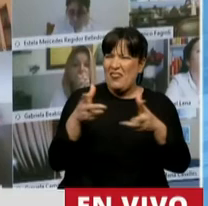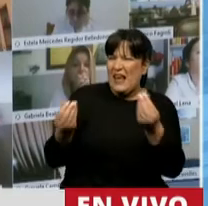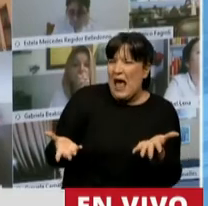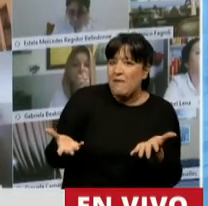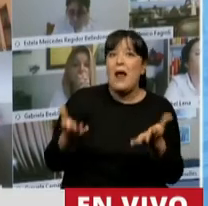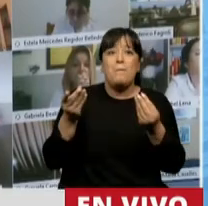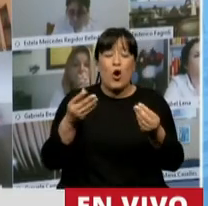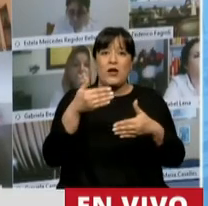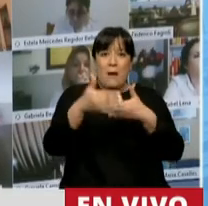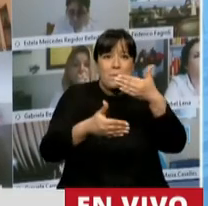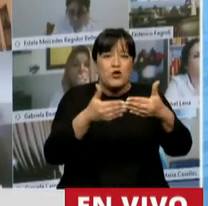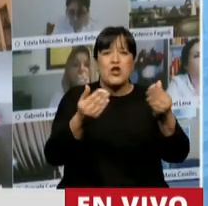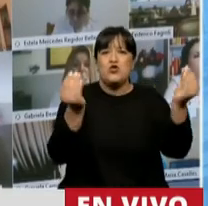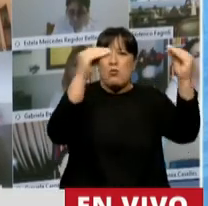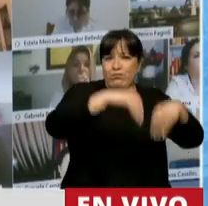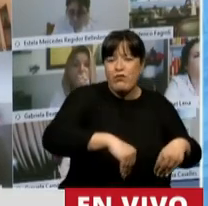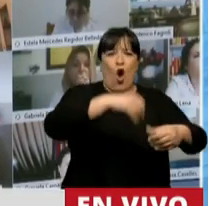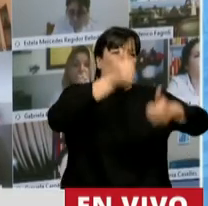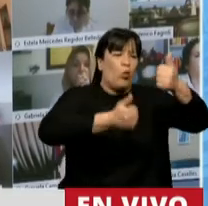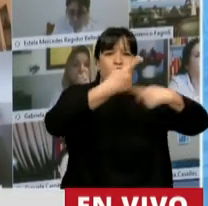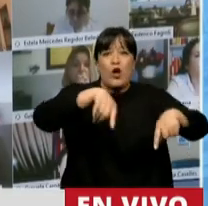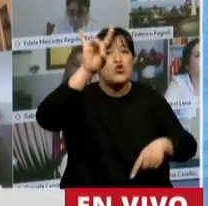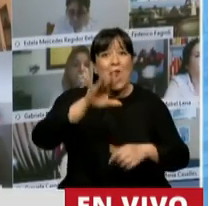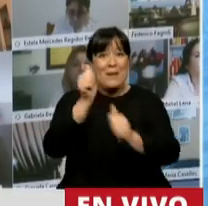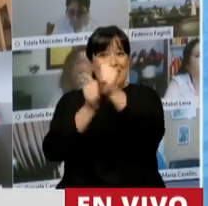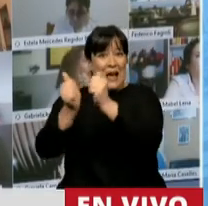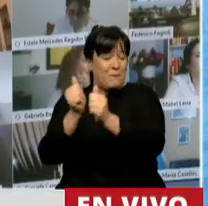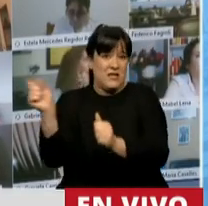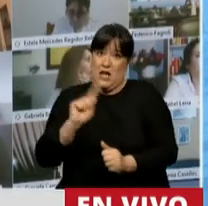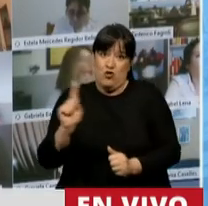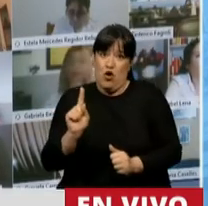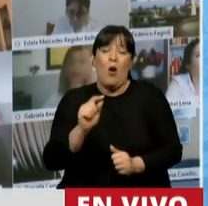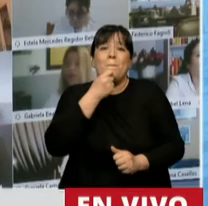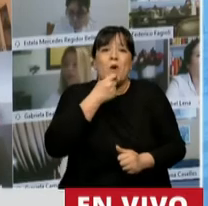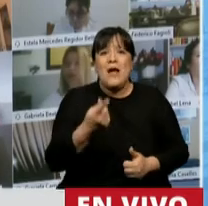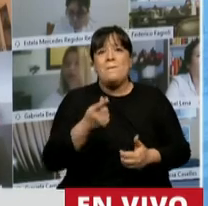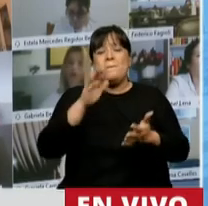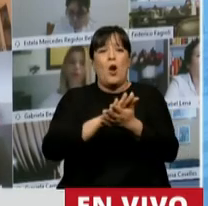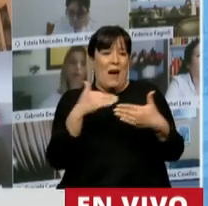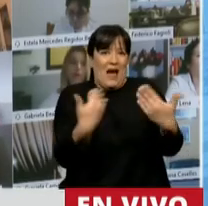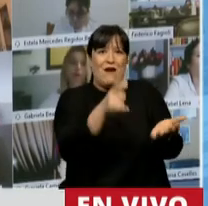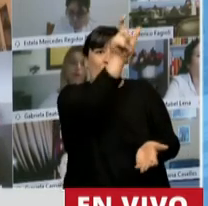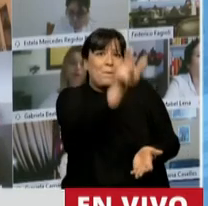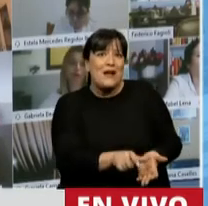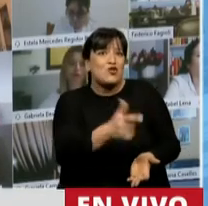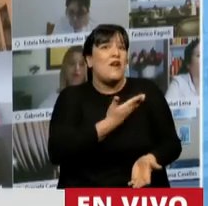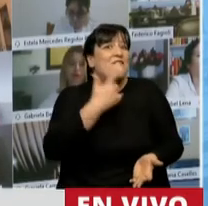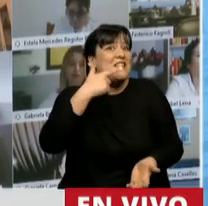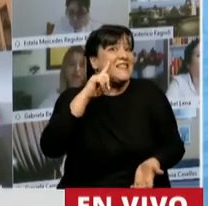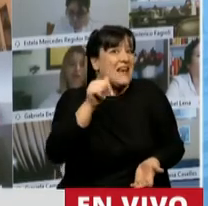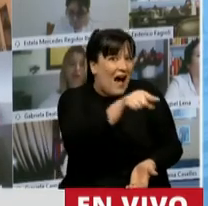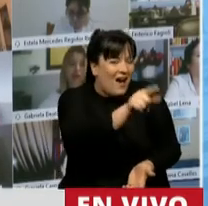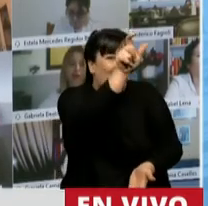proceso de quiebra, el proceso concursal no es solamente para las empresas. Cuando existe el proceso concursal en favor de una persona física es la